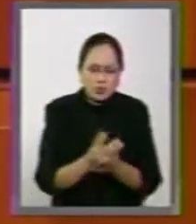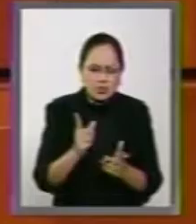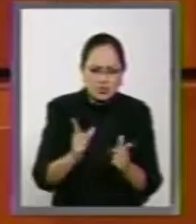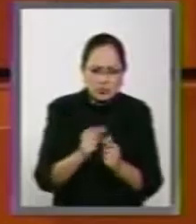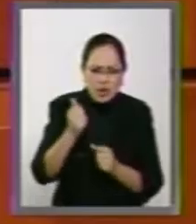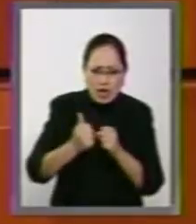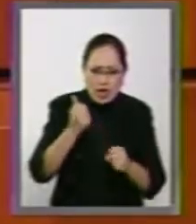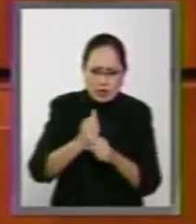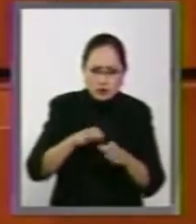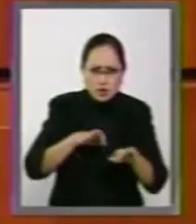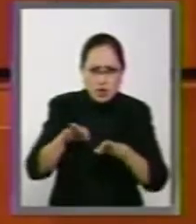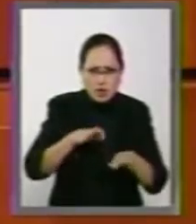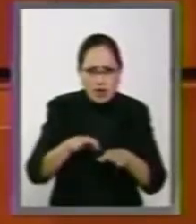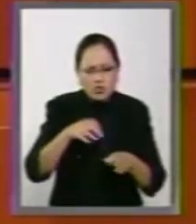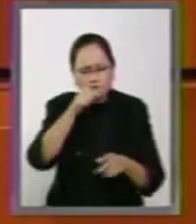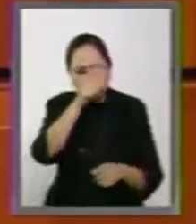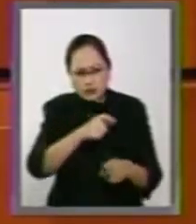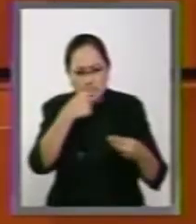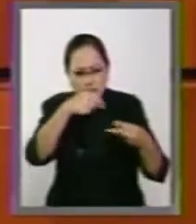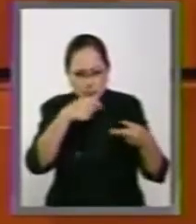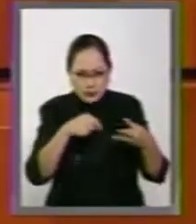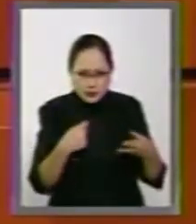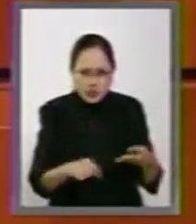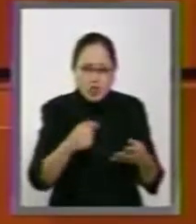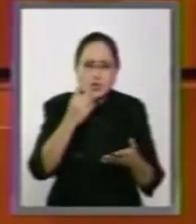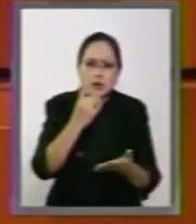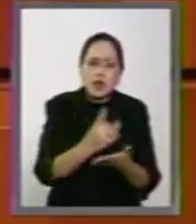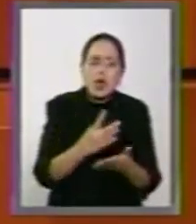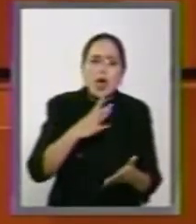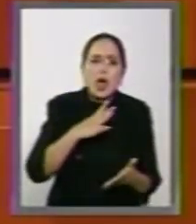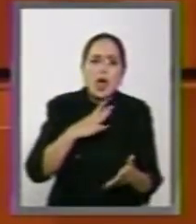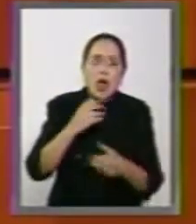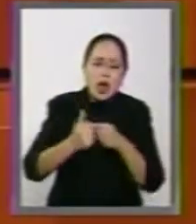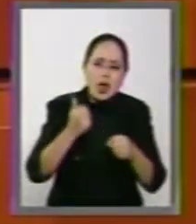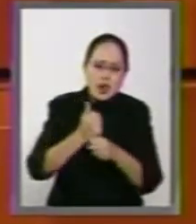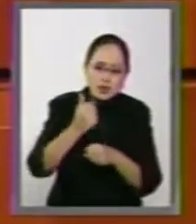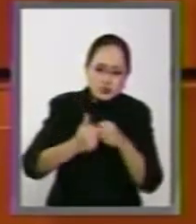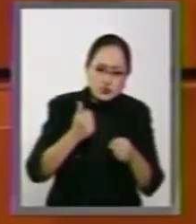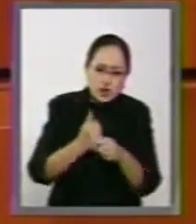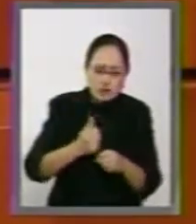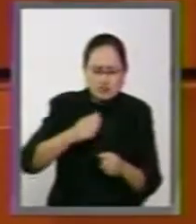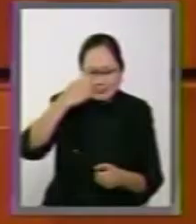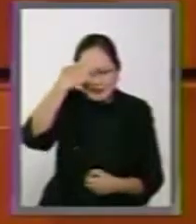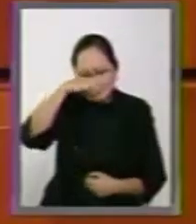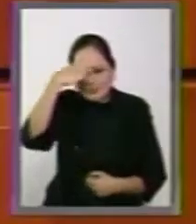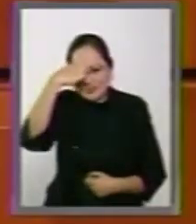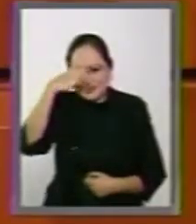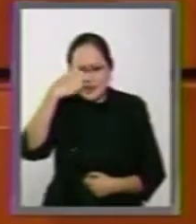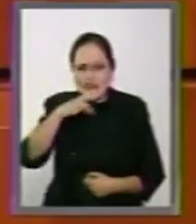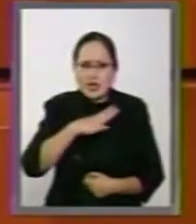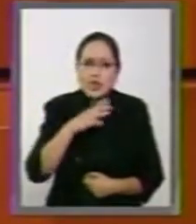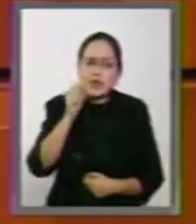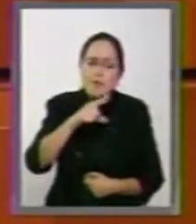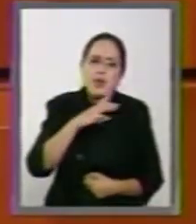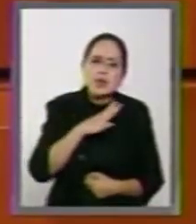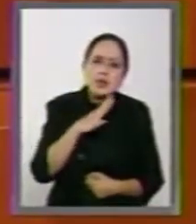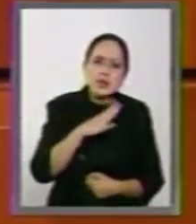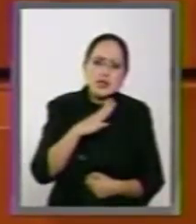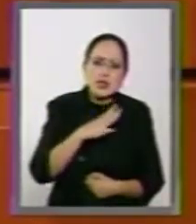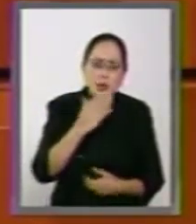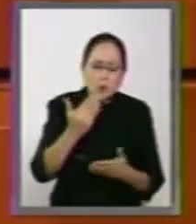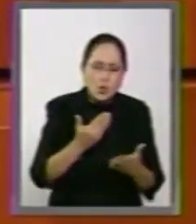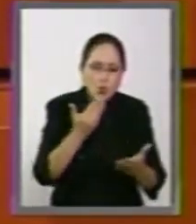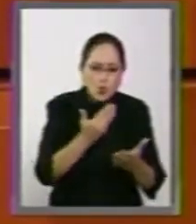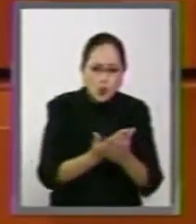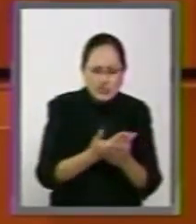trayectoria, por el perfil, porque es un diplomático de carrera con vasta experiencia, sino porque trae una